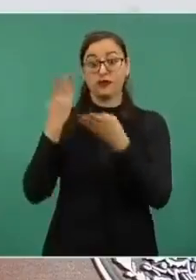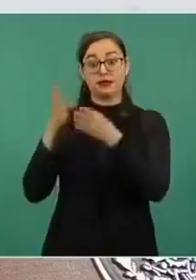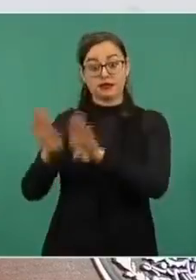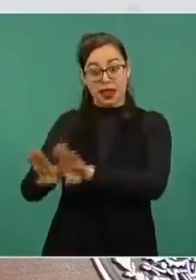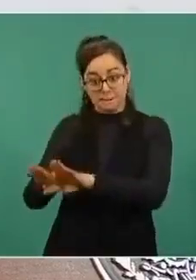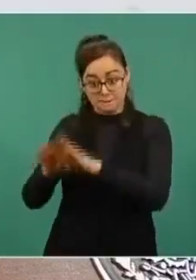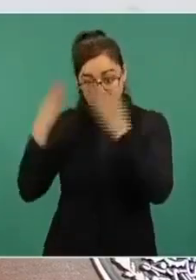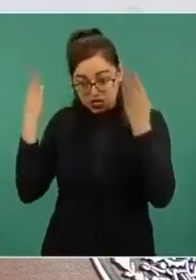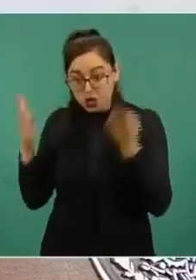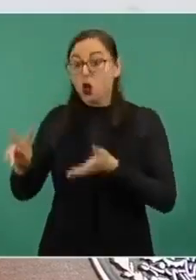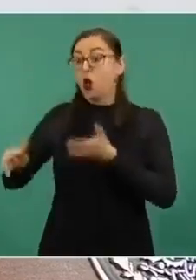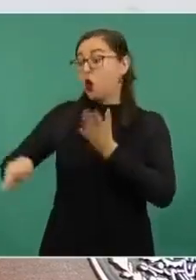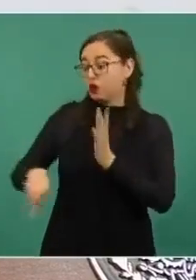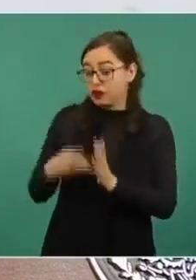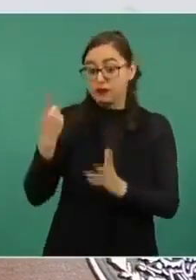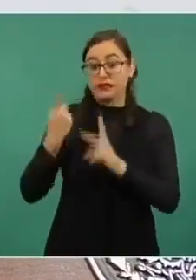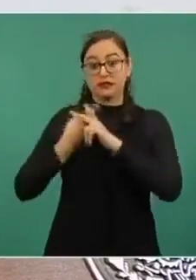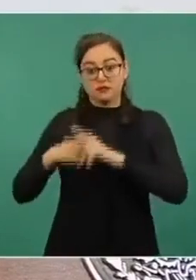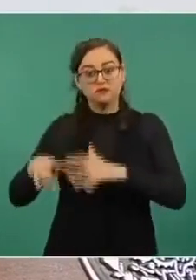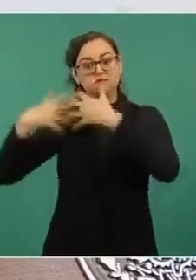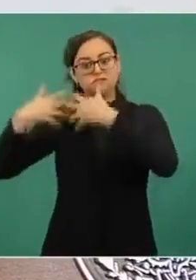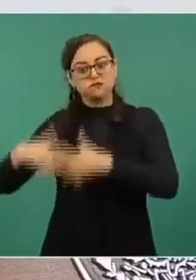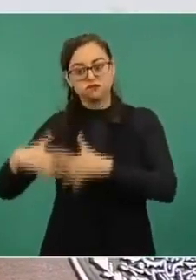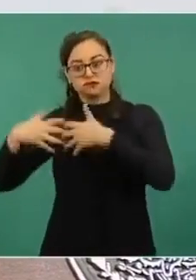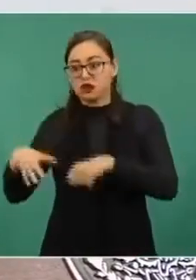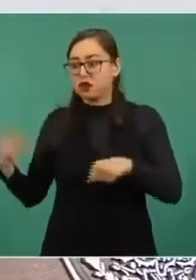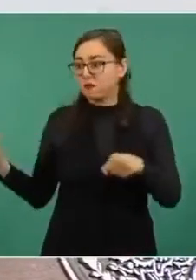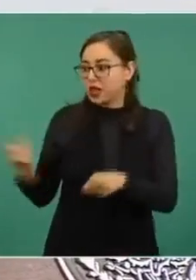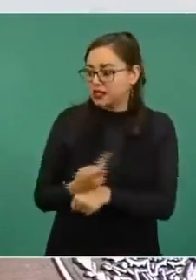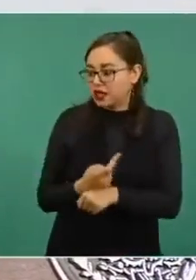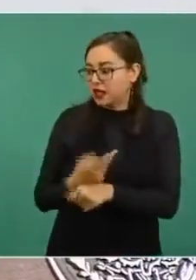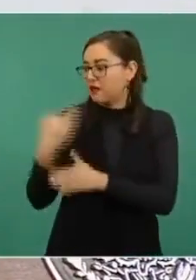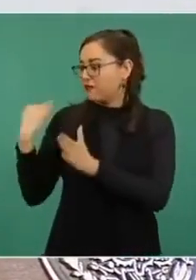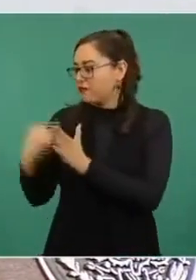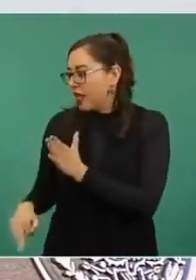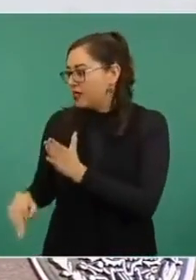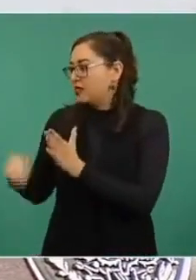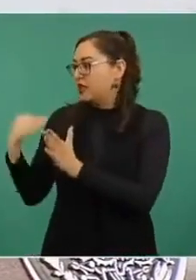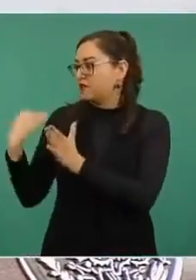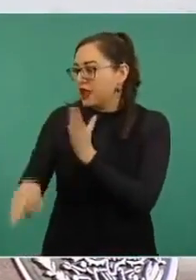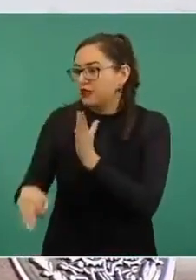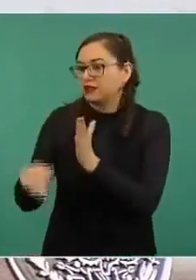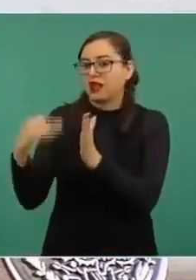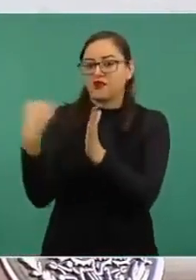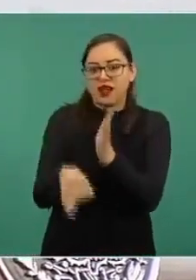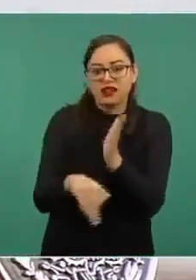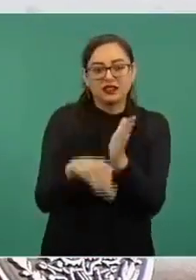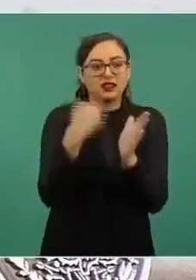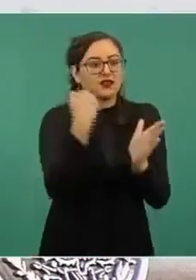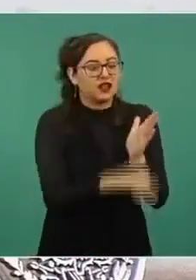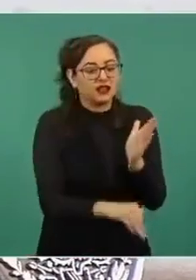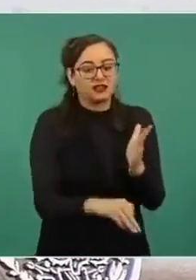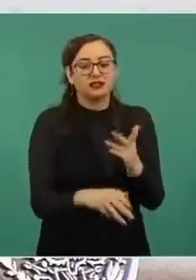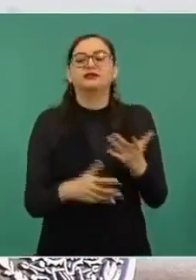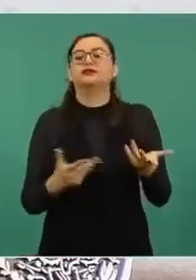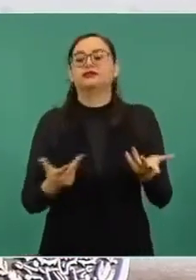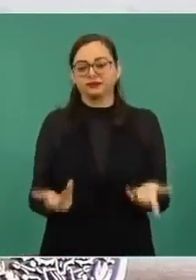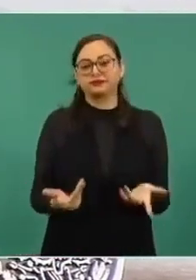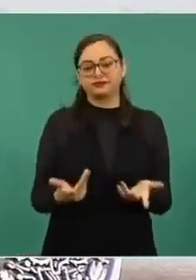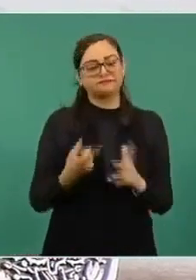no hay materias primas y empiezan a subir los